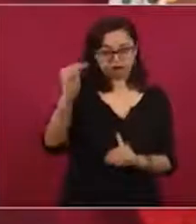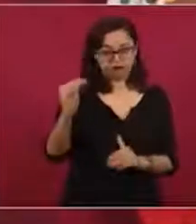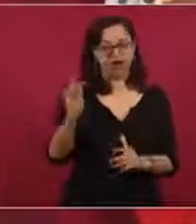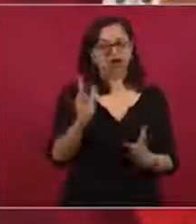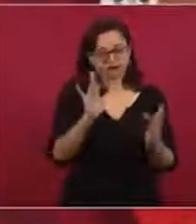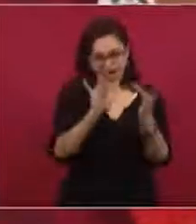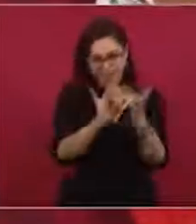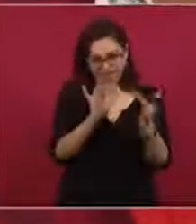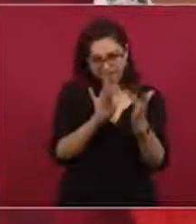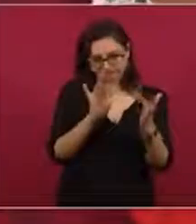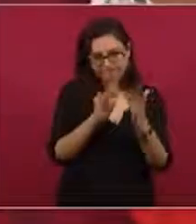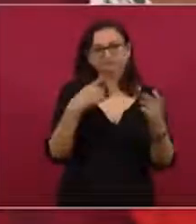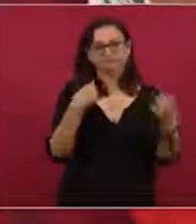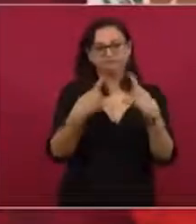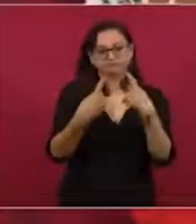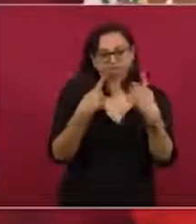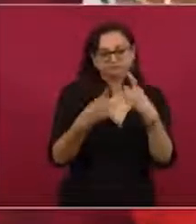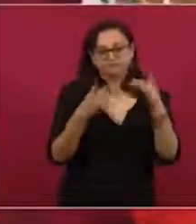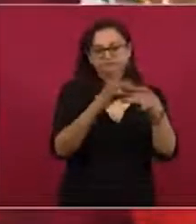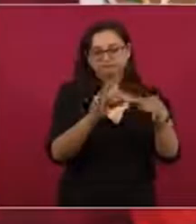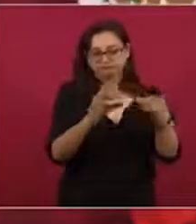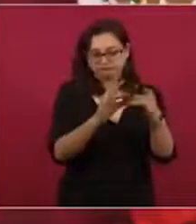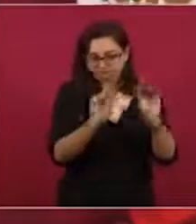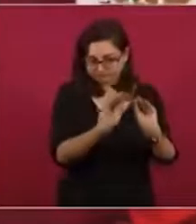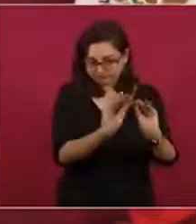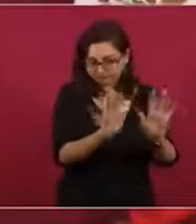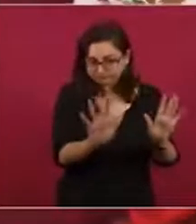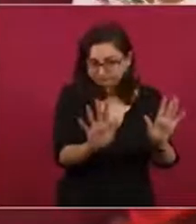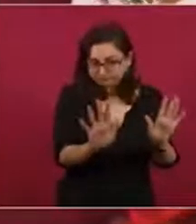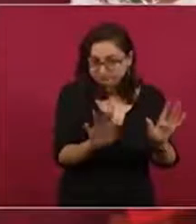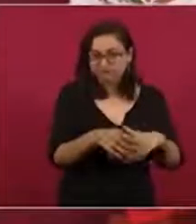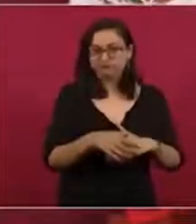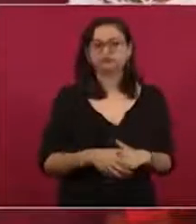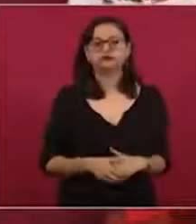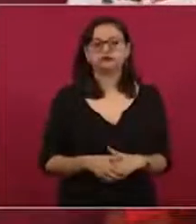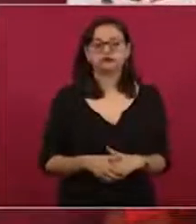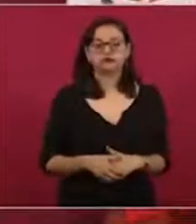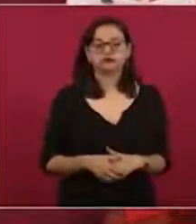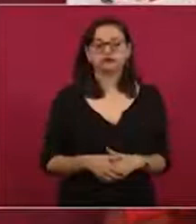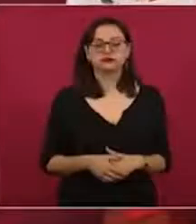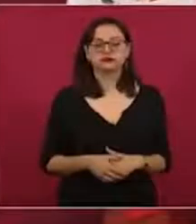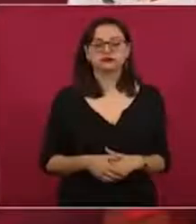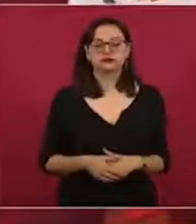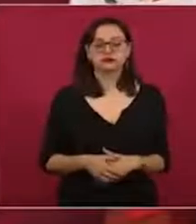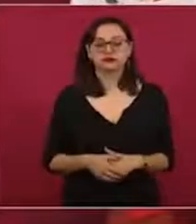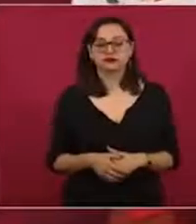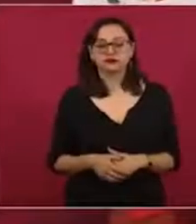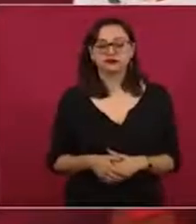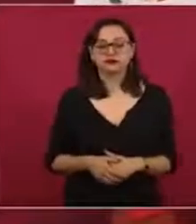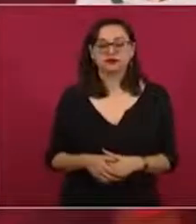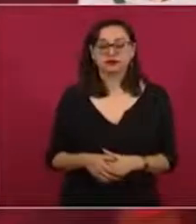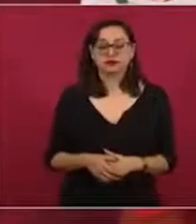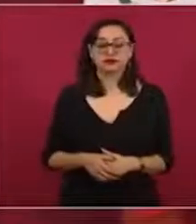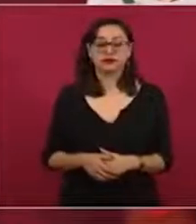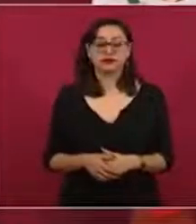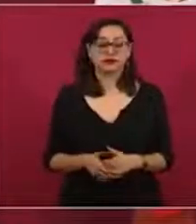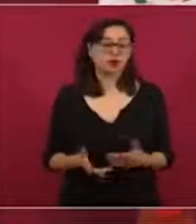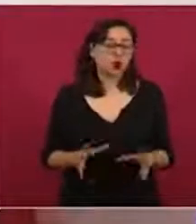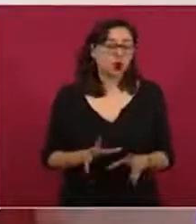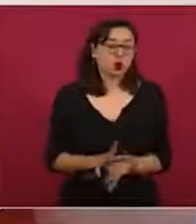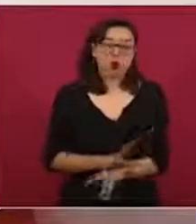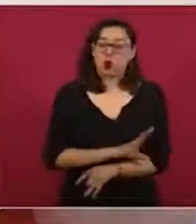para exponerles